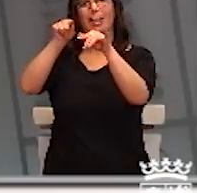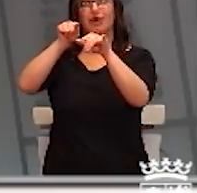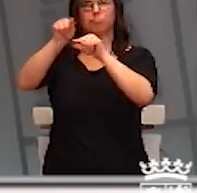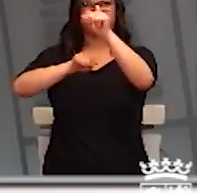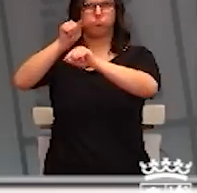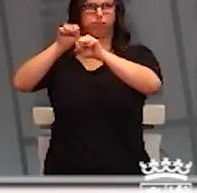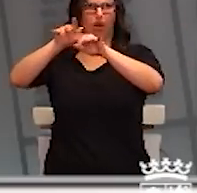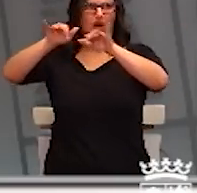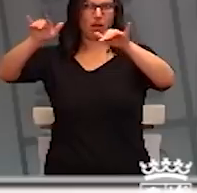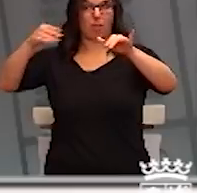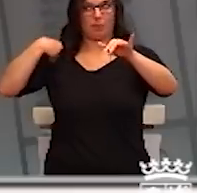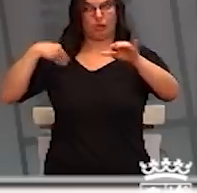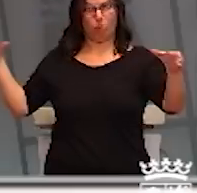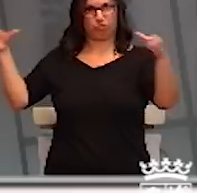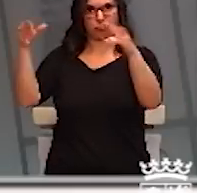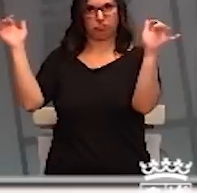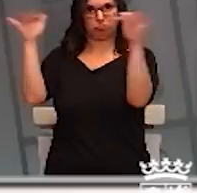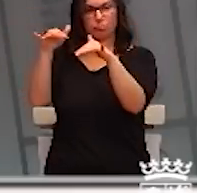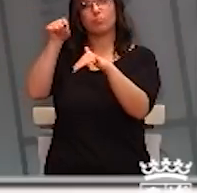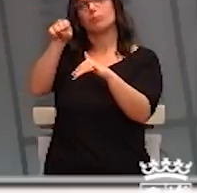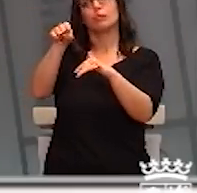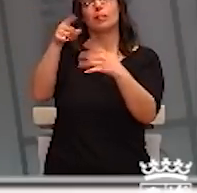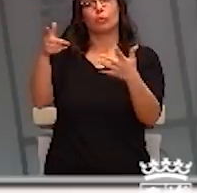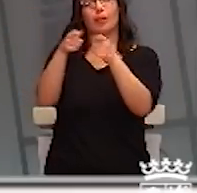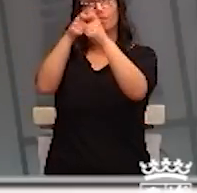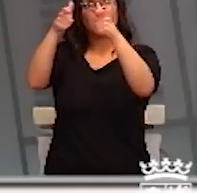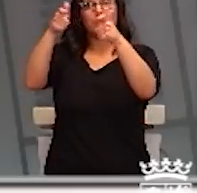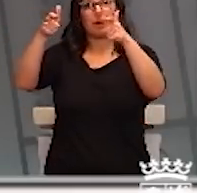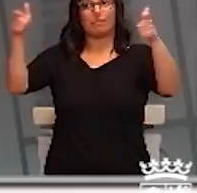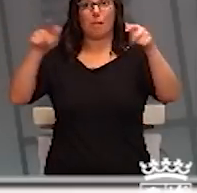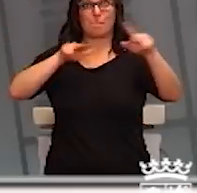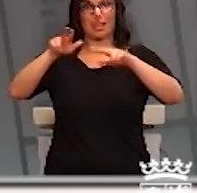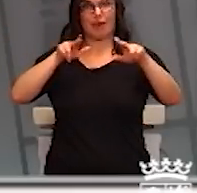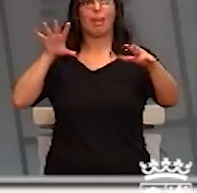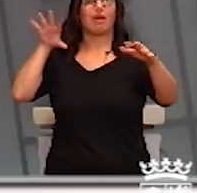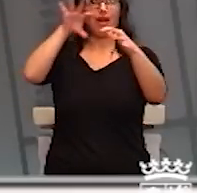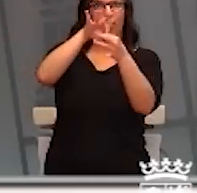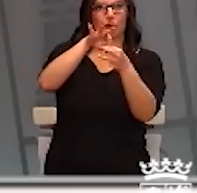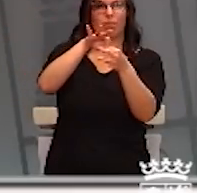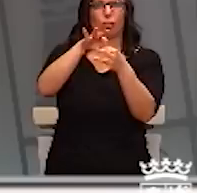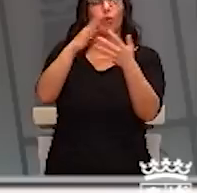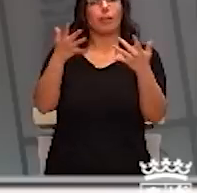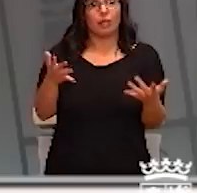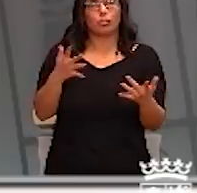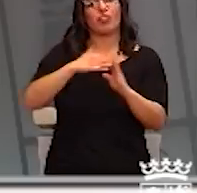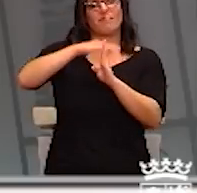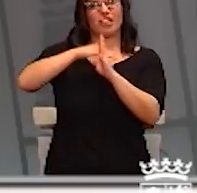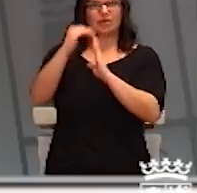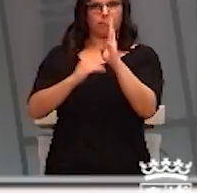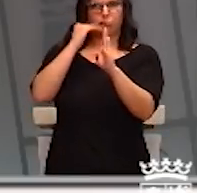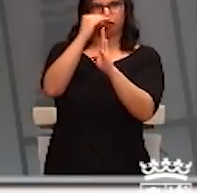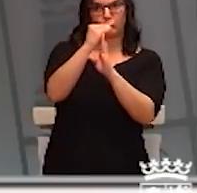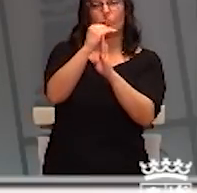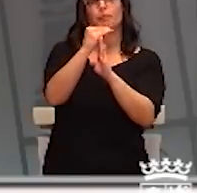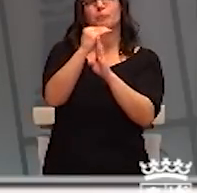El hecho del crecimiento que se está produciendo en Miranda nos ha hecho pasar a una siguiente fase, que no